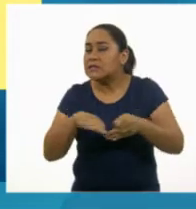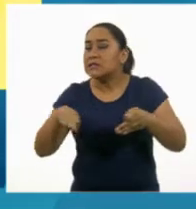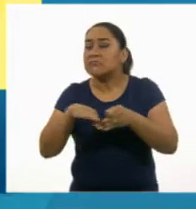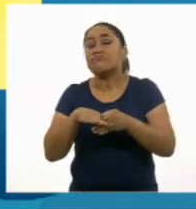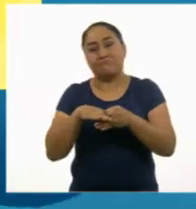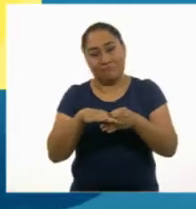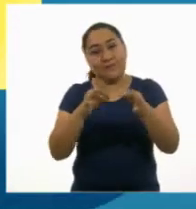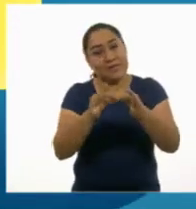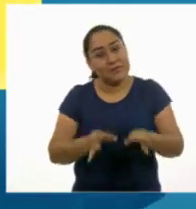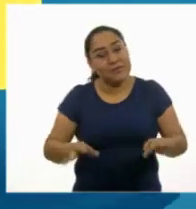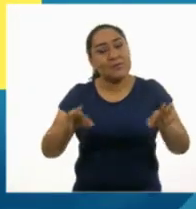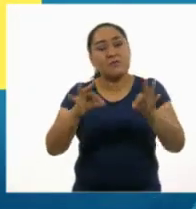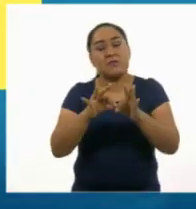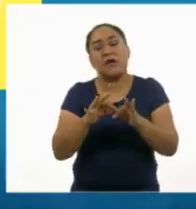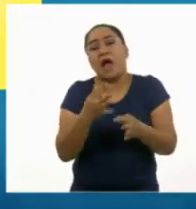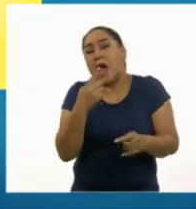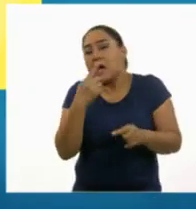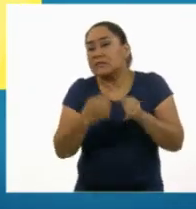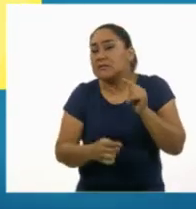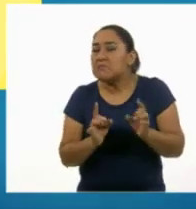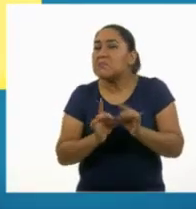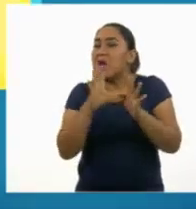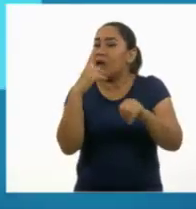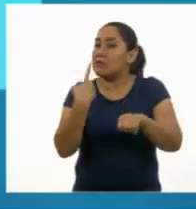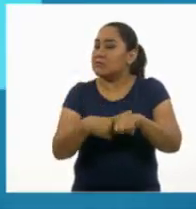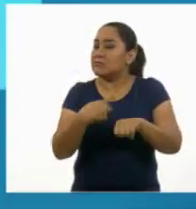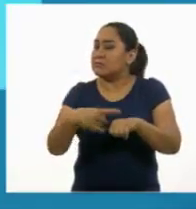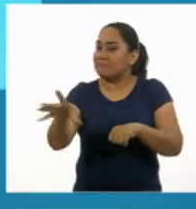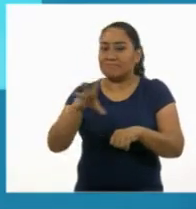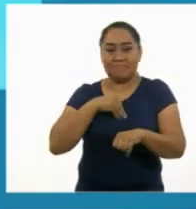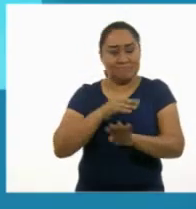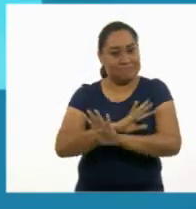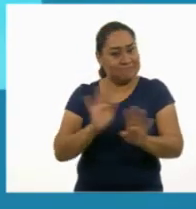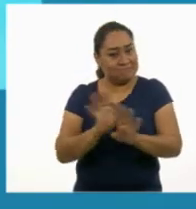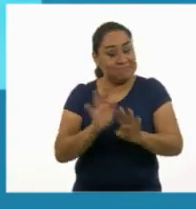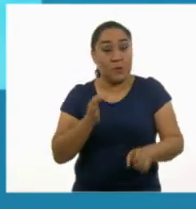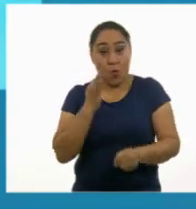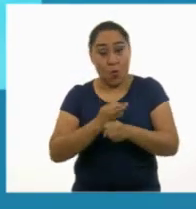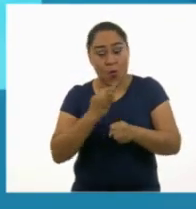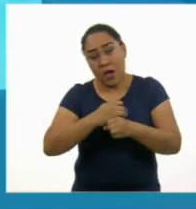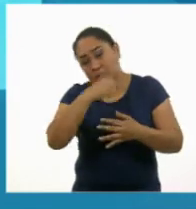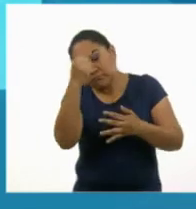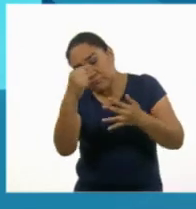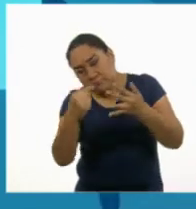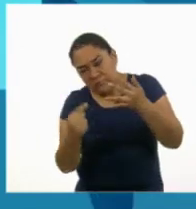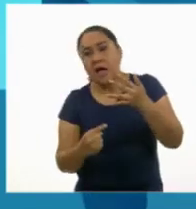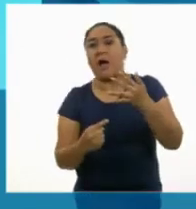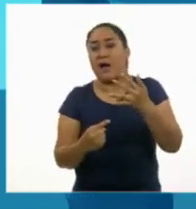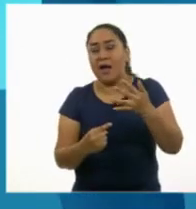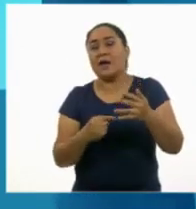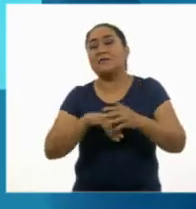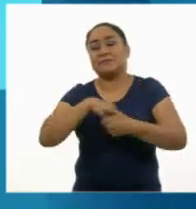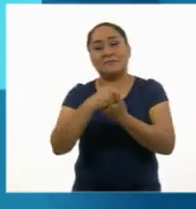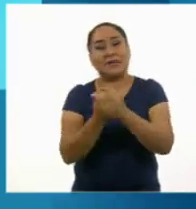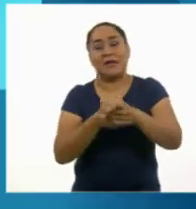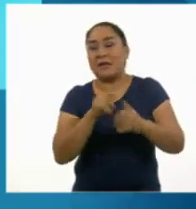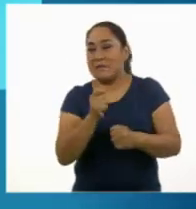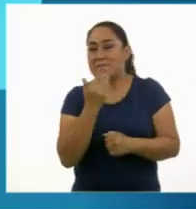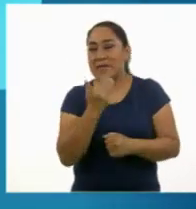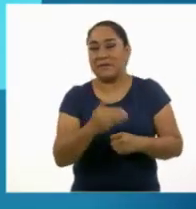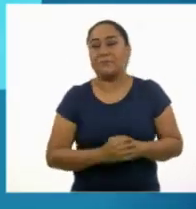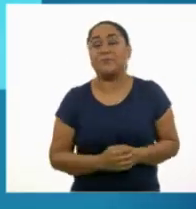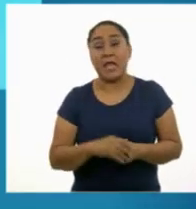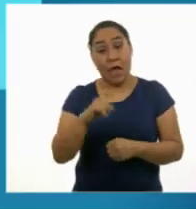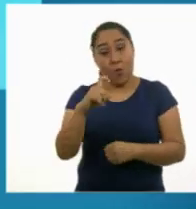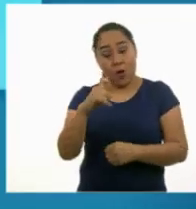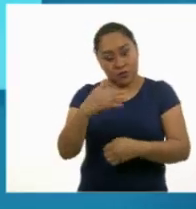es importante para prevenir cualquier enfermedad. ¡Sigue estos pasos para hacerlo correctamente! Moja tus